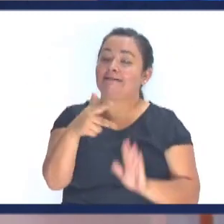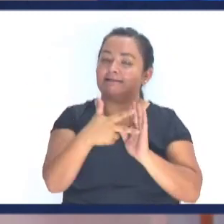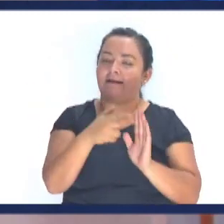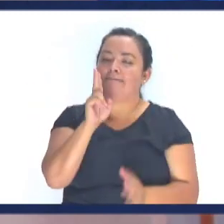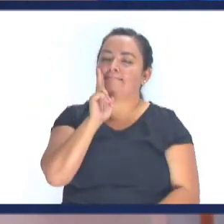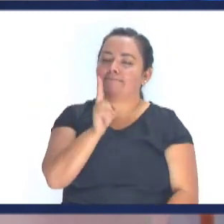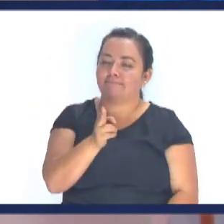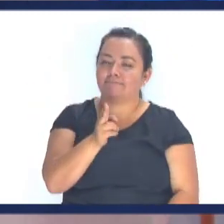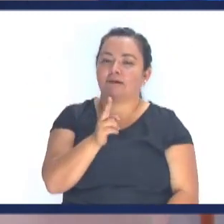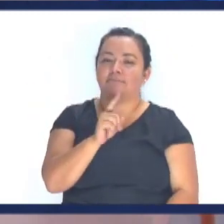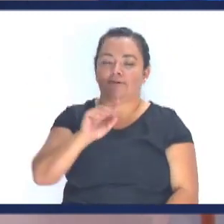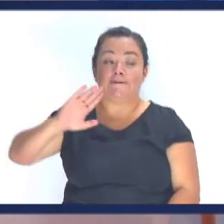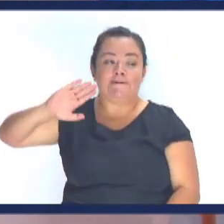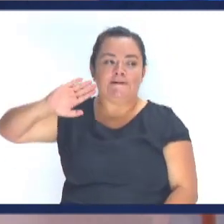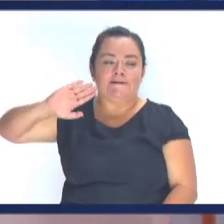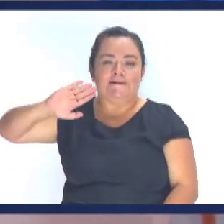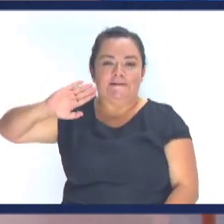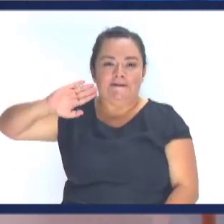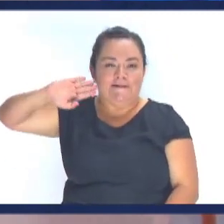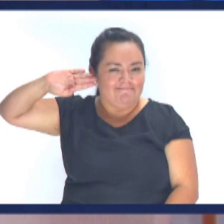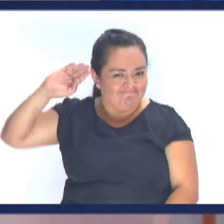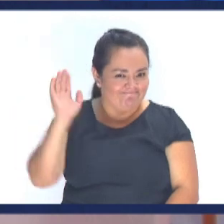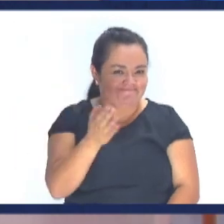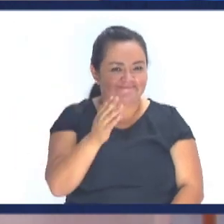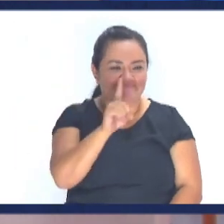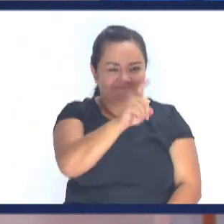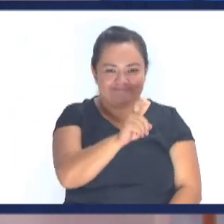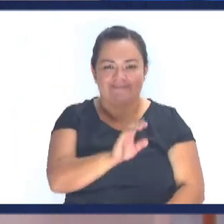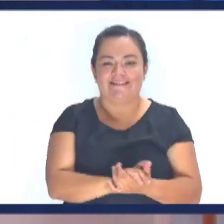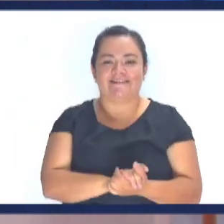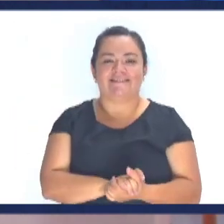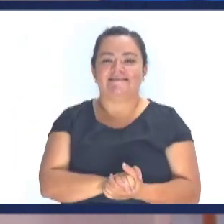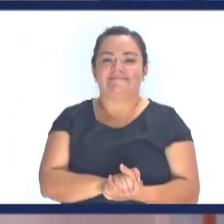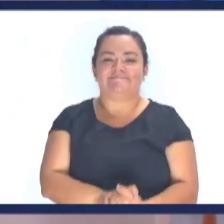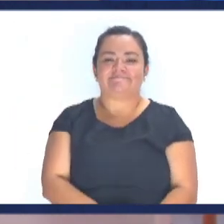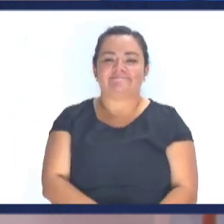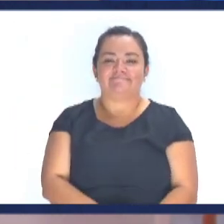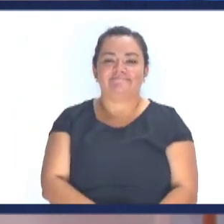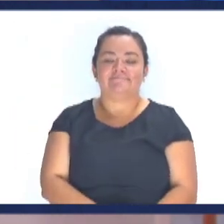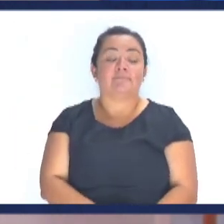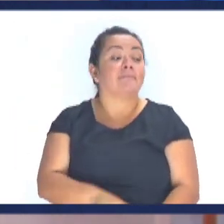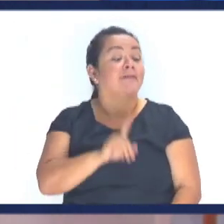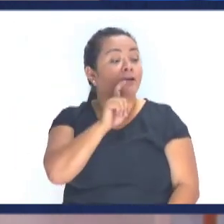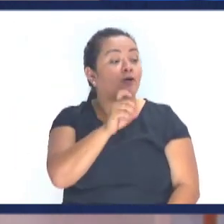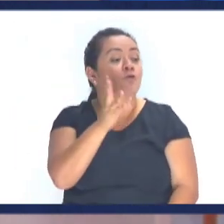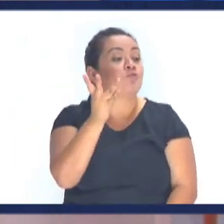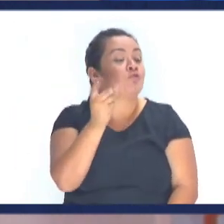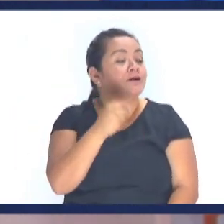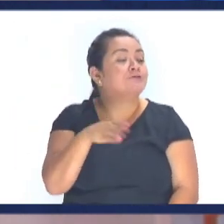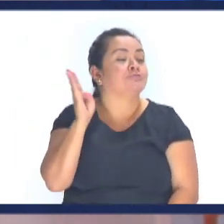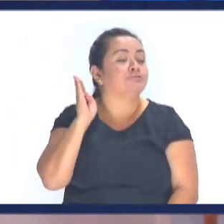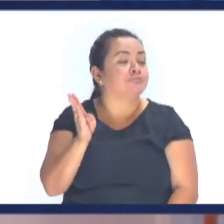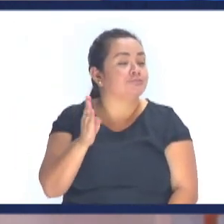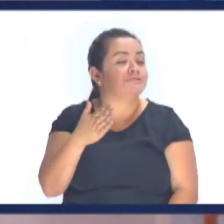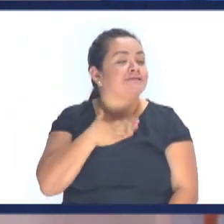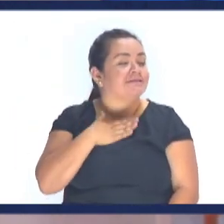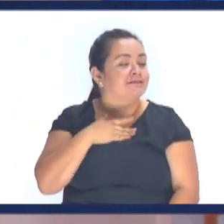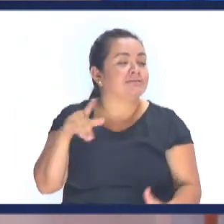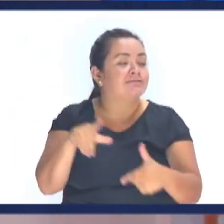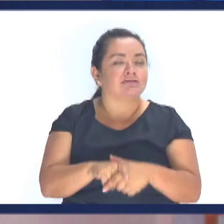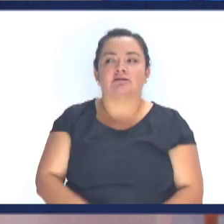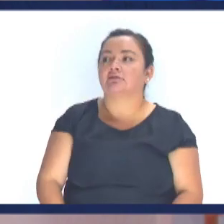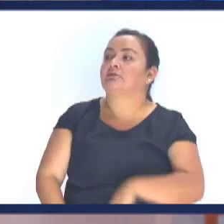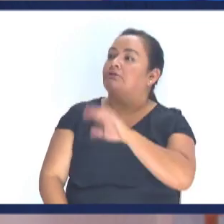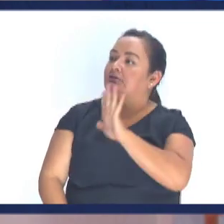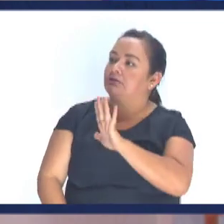quisiera tener Una mano decachetada Pero con cinco libras De carne Para dejársela en la trampa ¿Me entiendes? Fulano ¿Cuántos buses Tenemos?